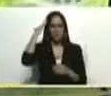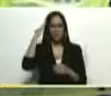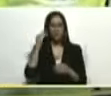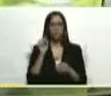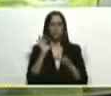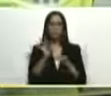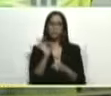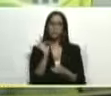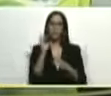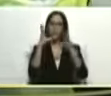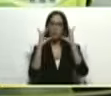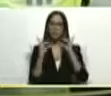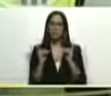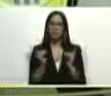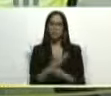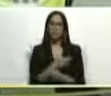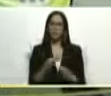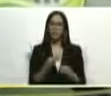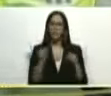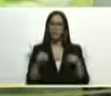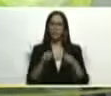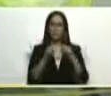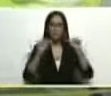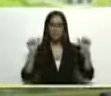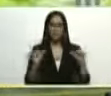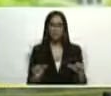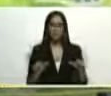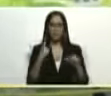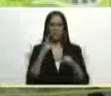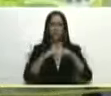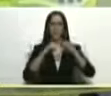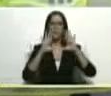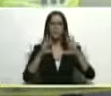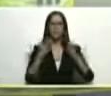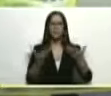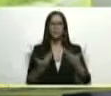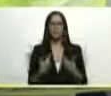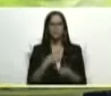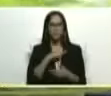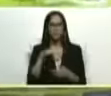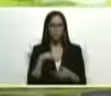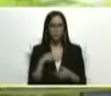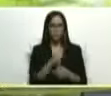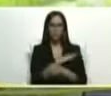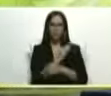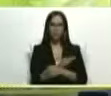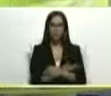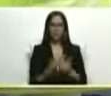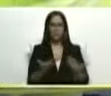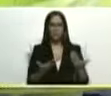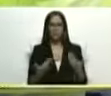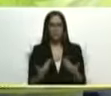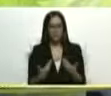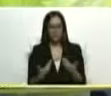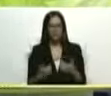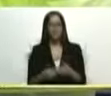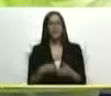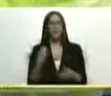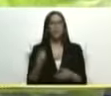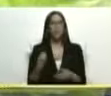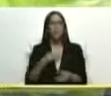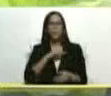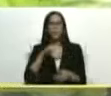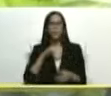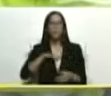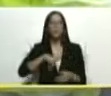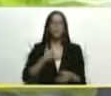las decisiones más certeras este sistema del uno por diez nos está dando a nosotros la vitalidad nos está dando el cómo nosotros